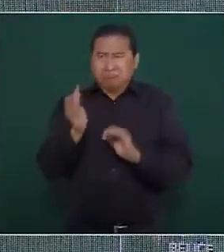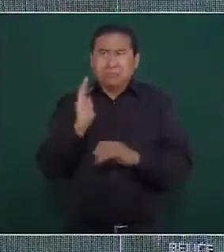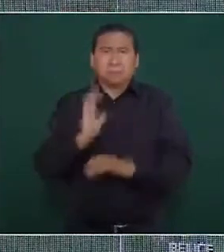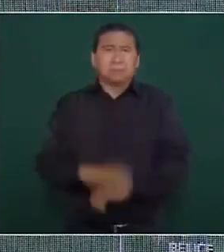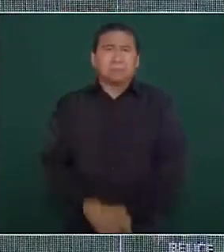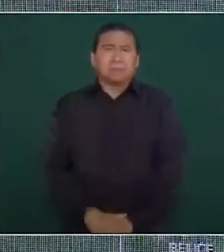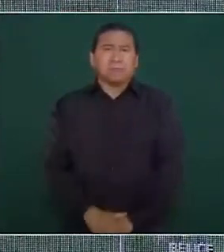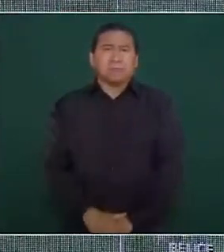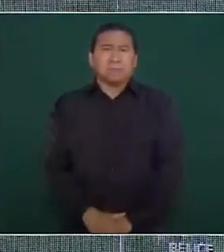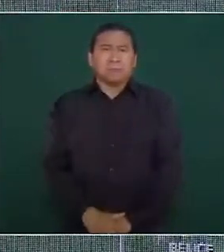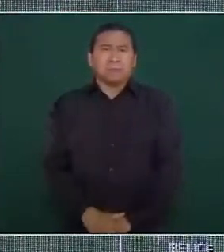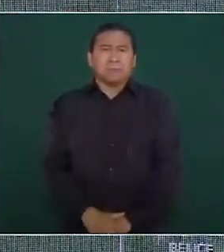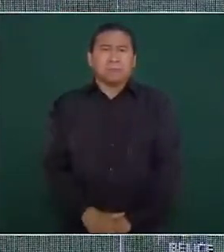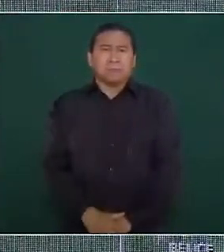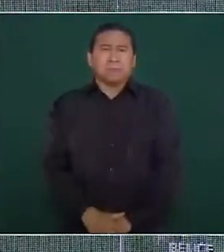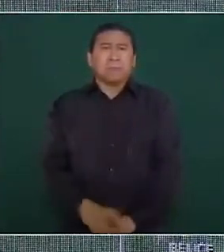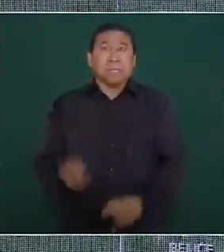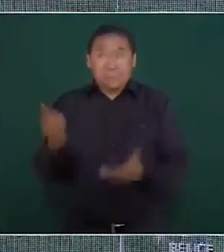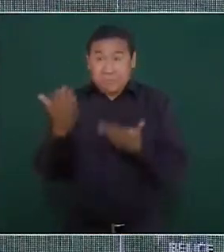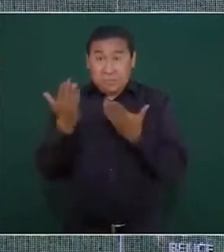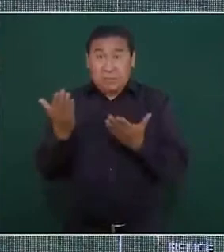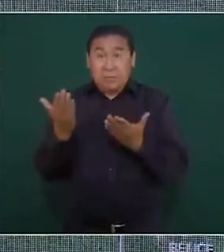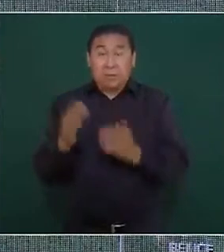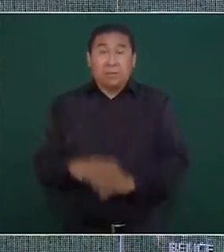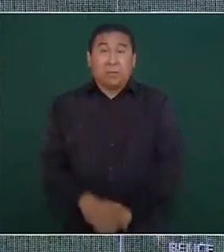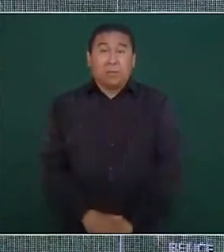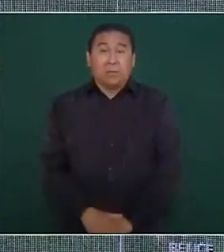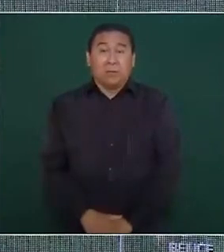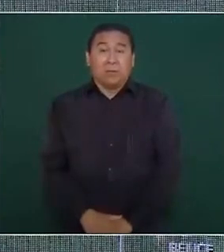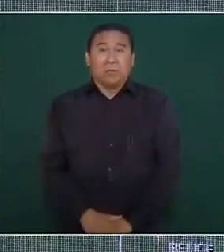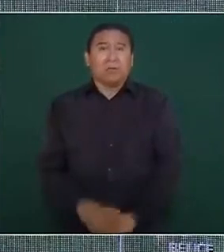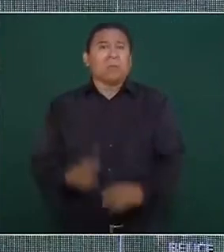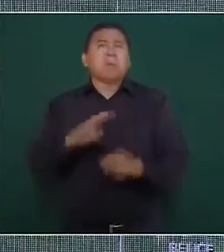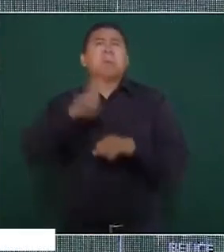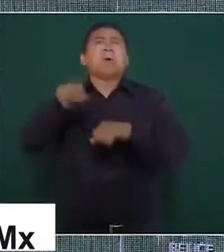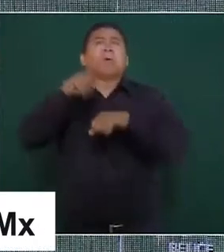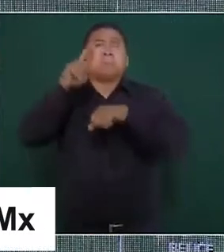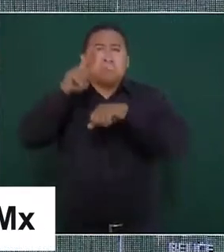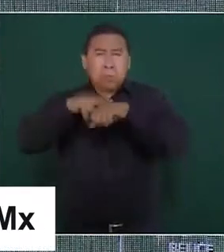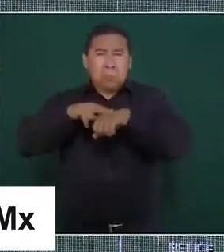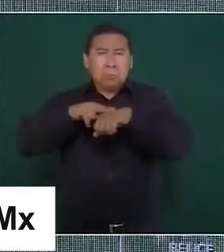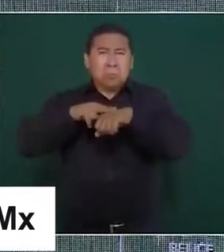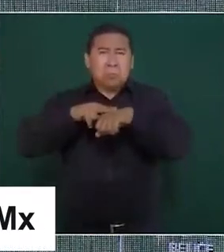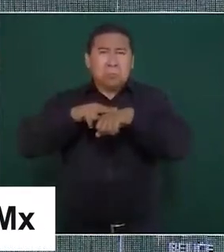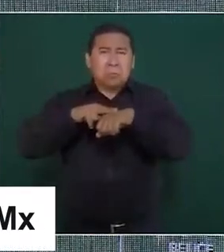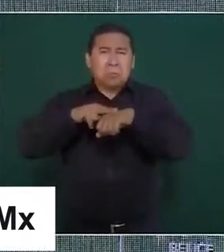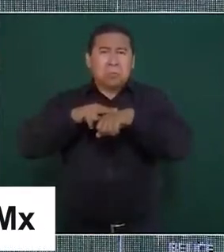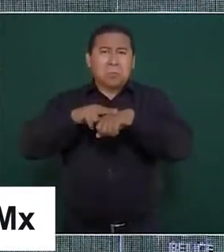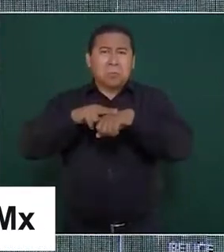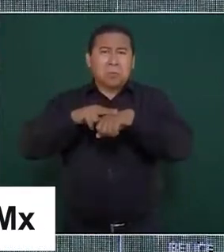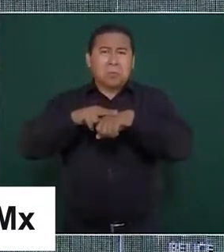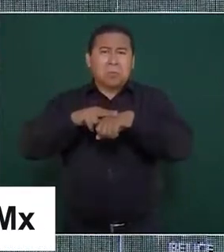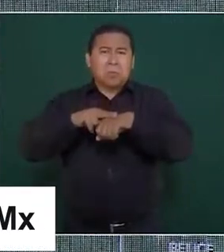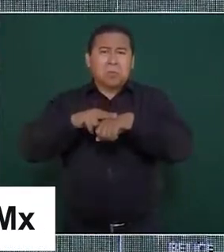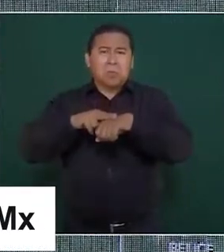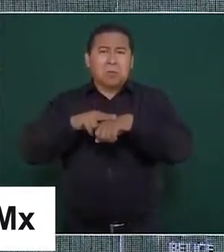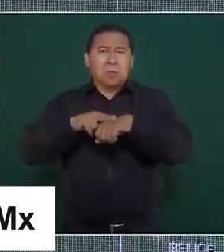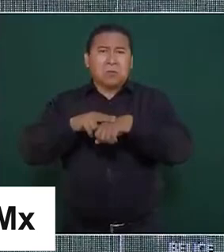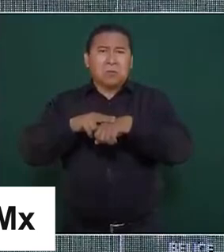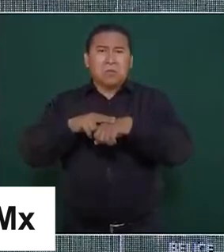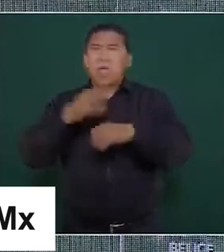Se han grabado de manera espontánea, no de estos